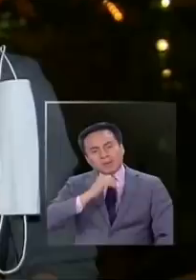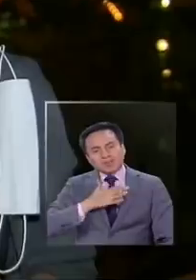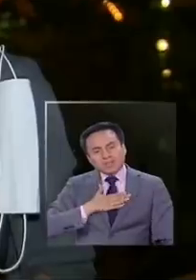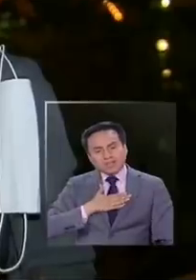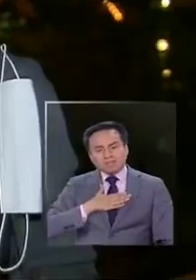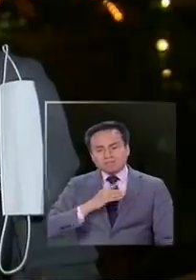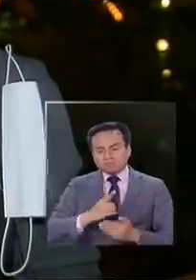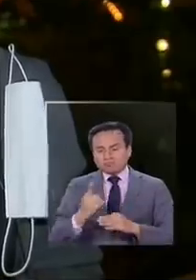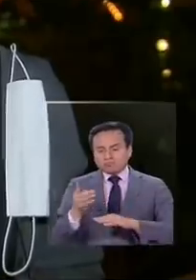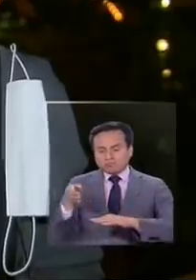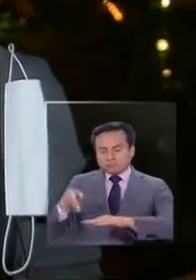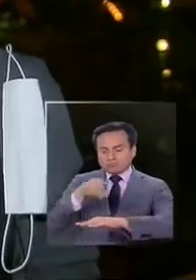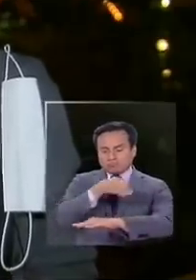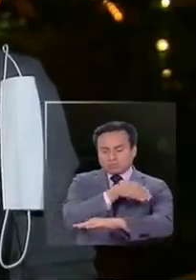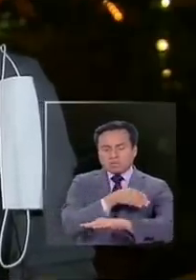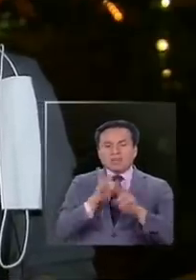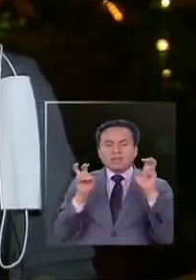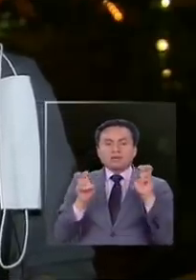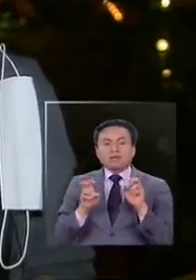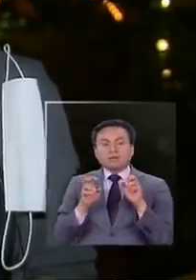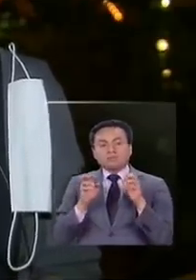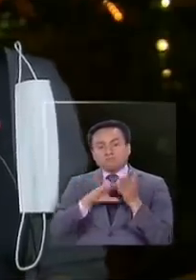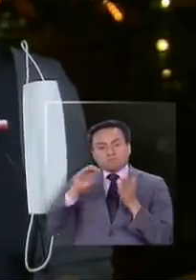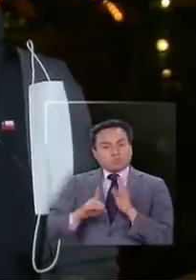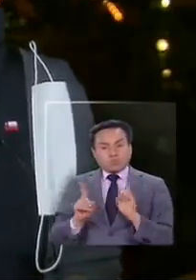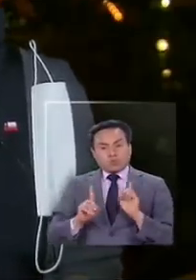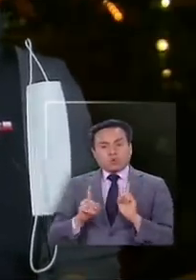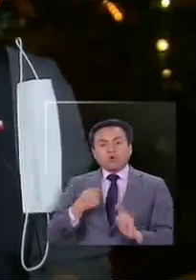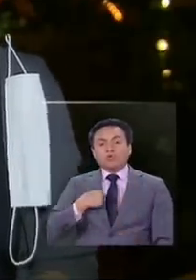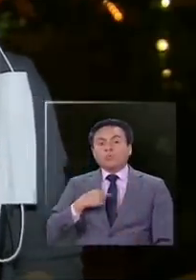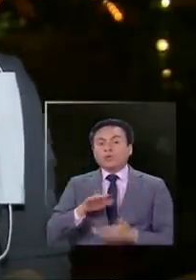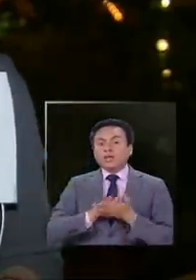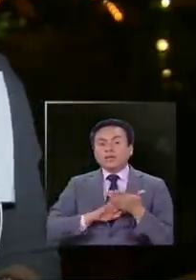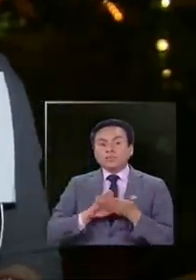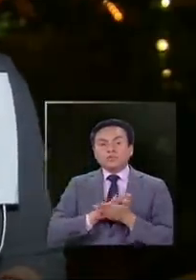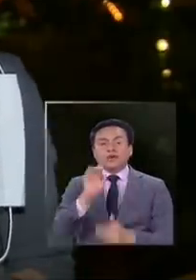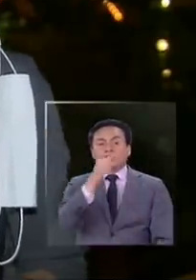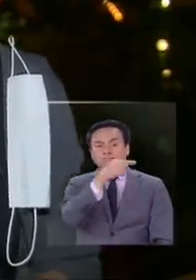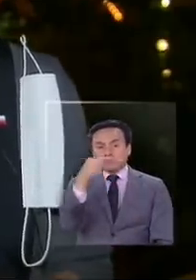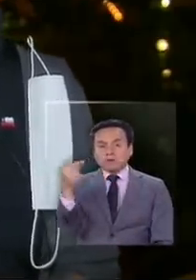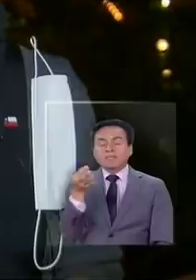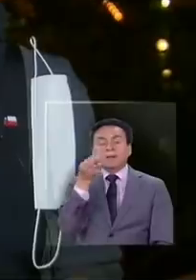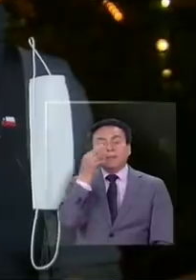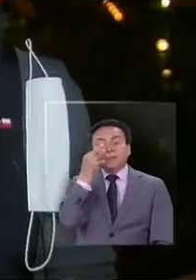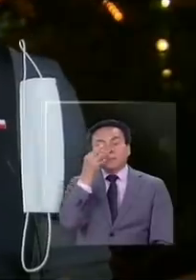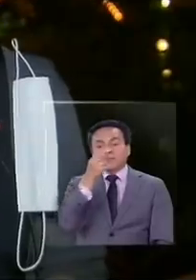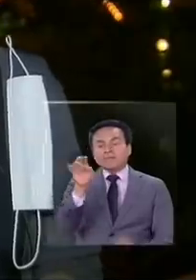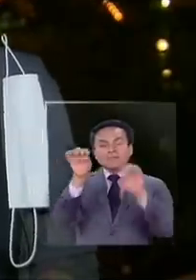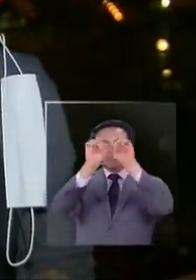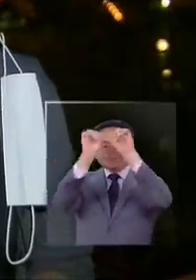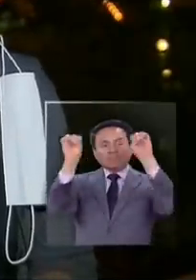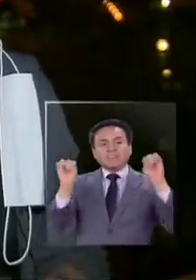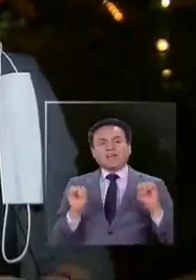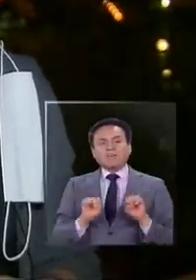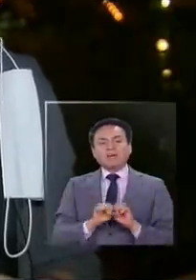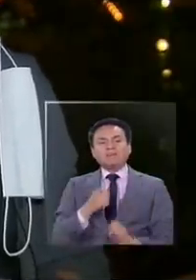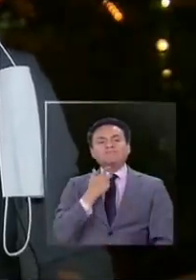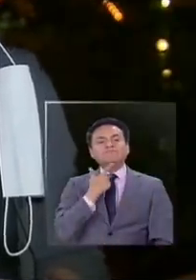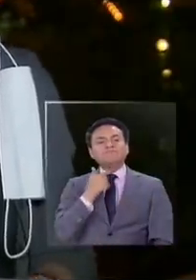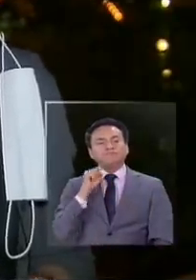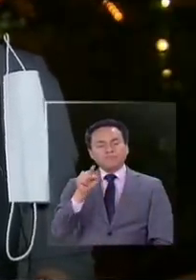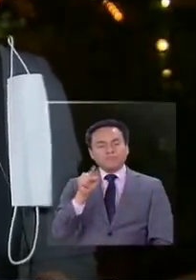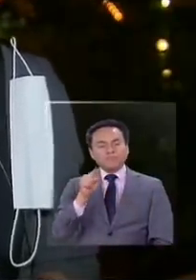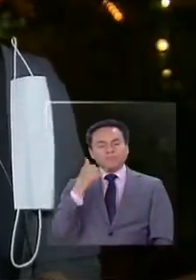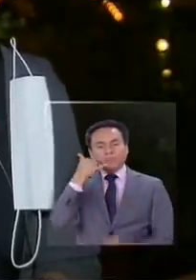su desplazamiento. No se descarta, y por ejemplo, a me tocó ver esta semana un sistema muy interesante